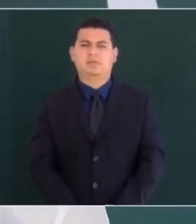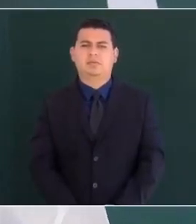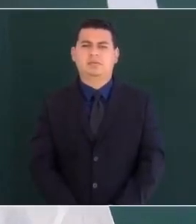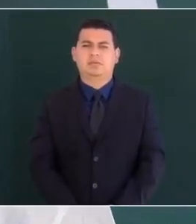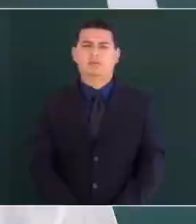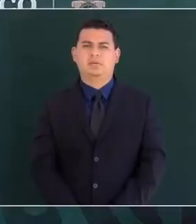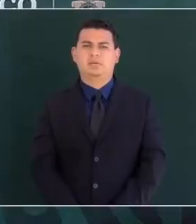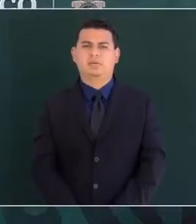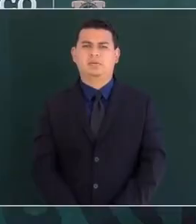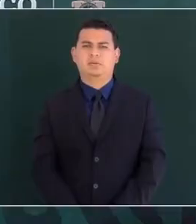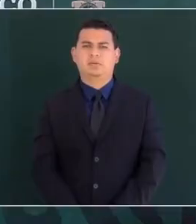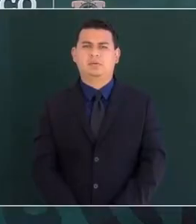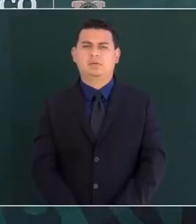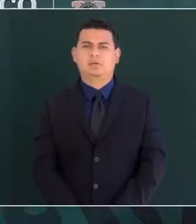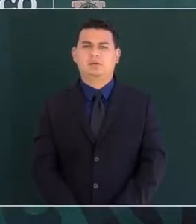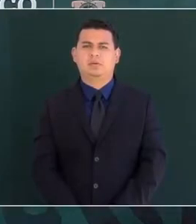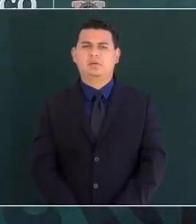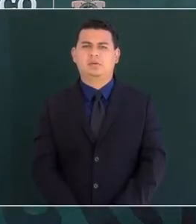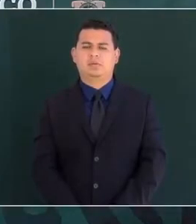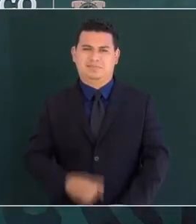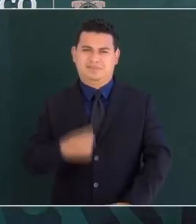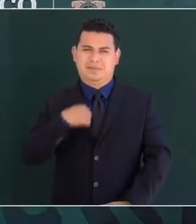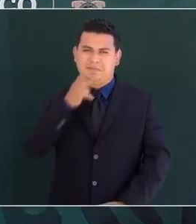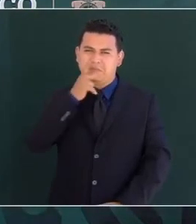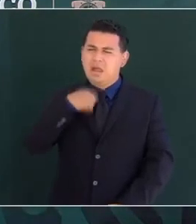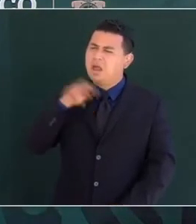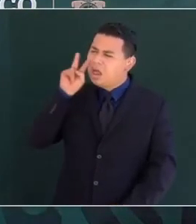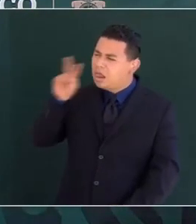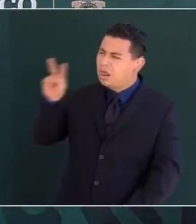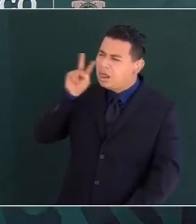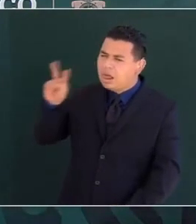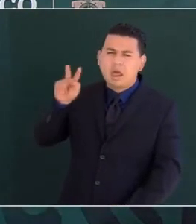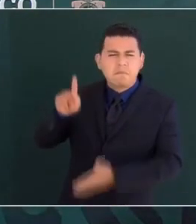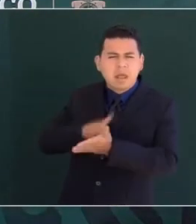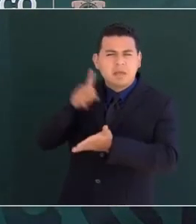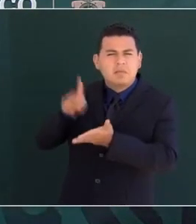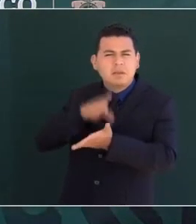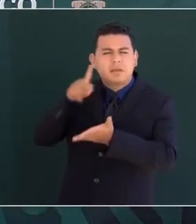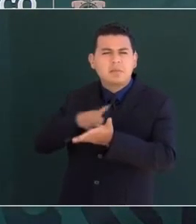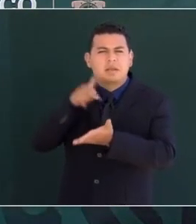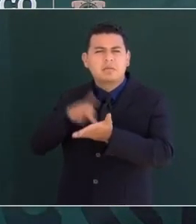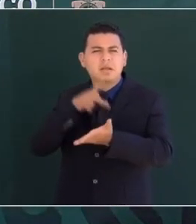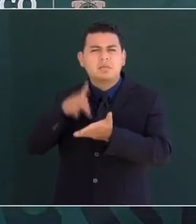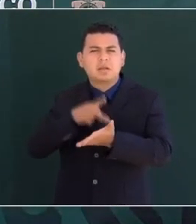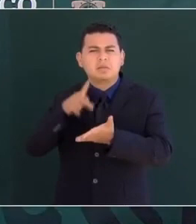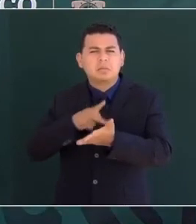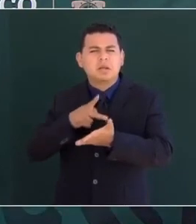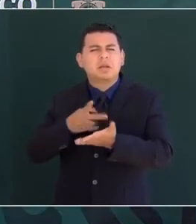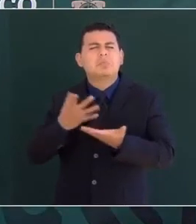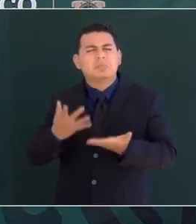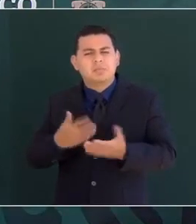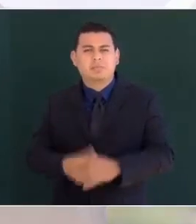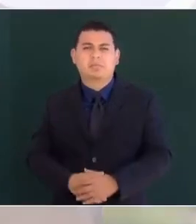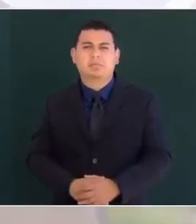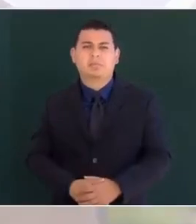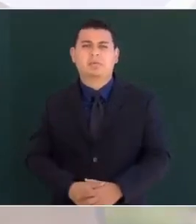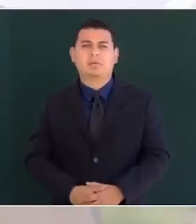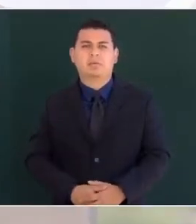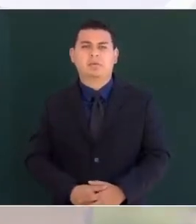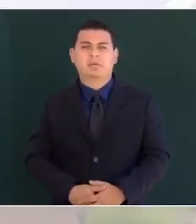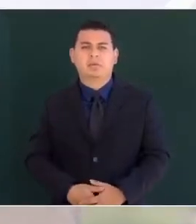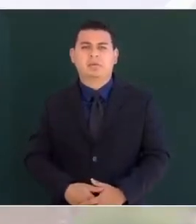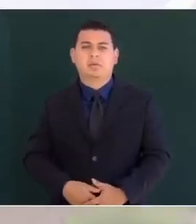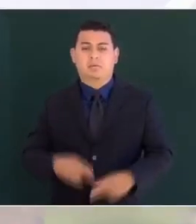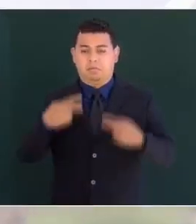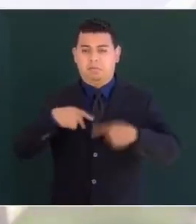Porque mi padre frecuentemente decía que el objetivo no es en